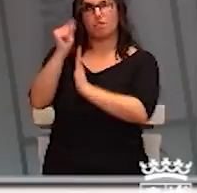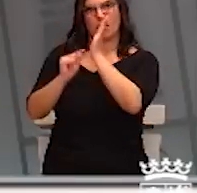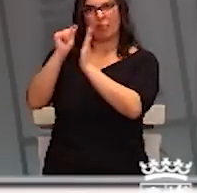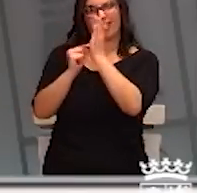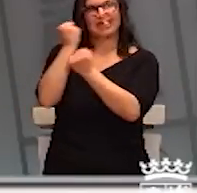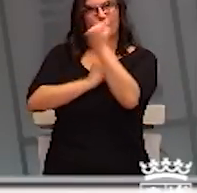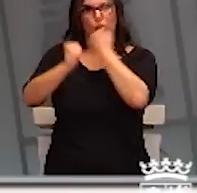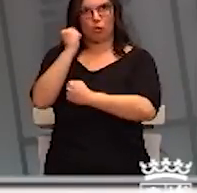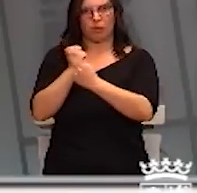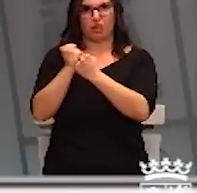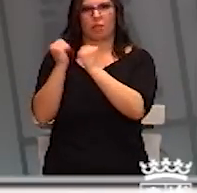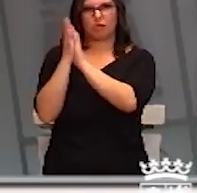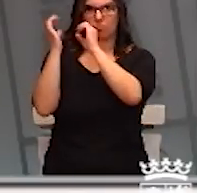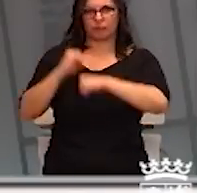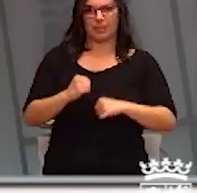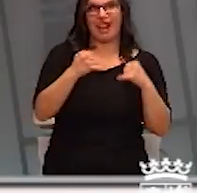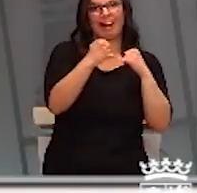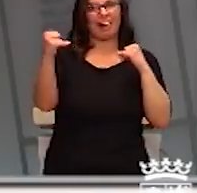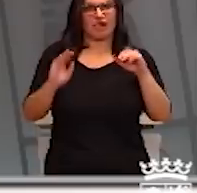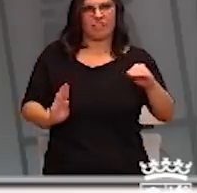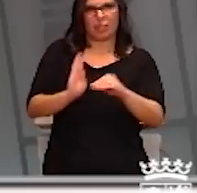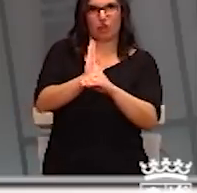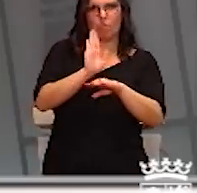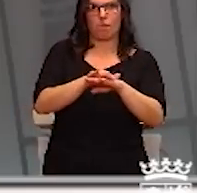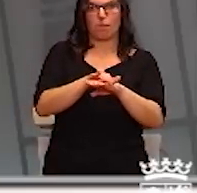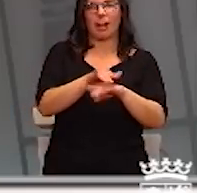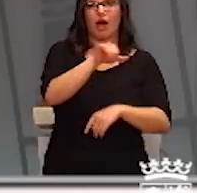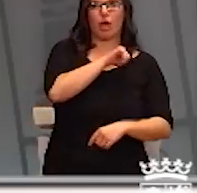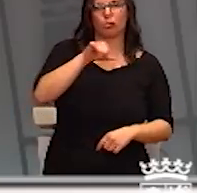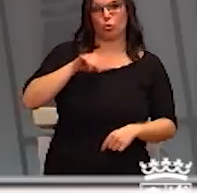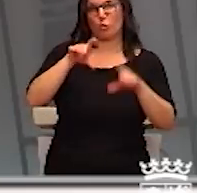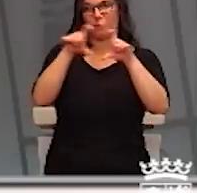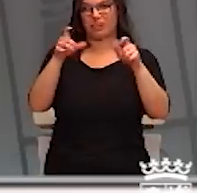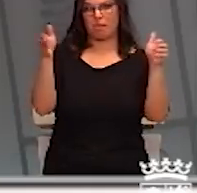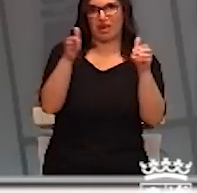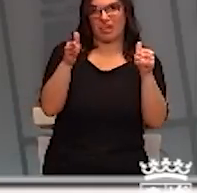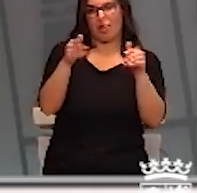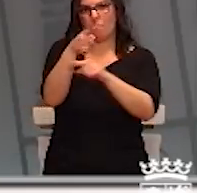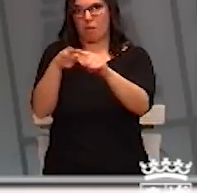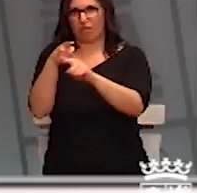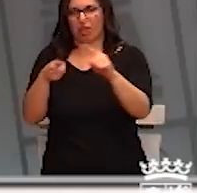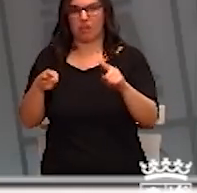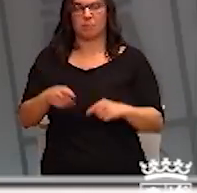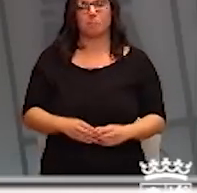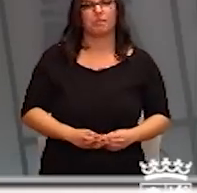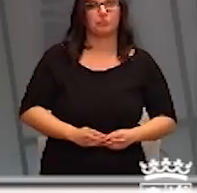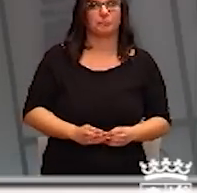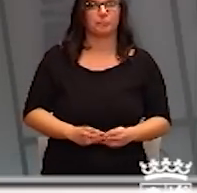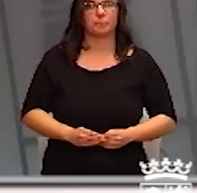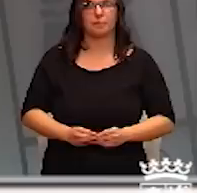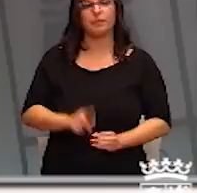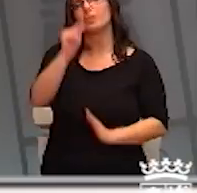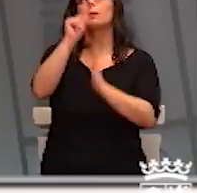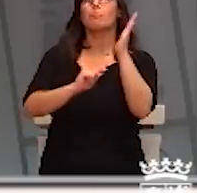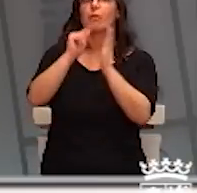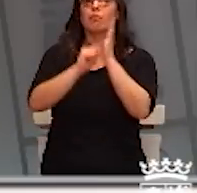económicas, líneas de financiación para autónomos y pequeñas y medianas empresas y medidas